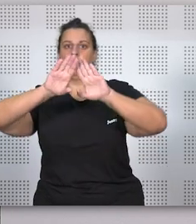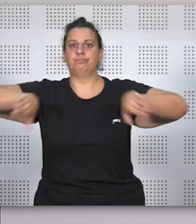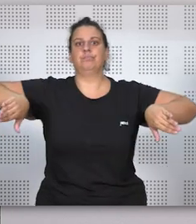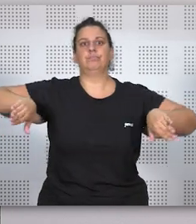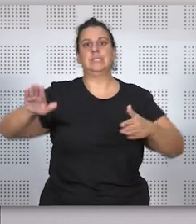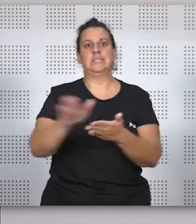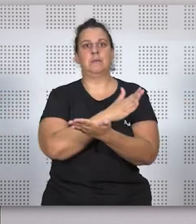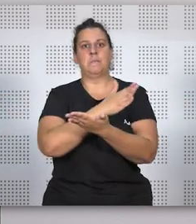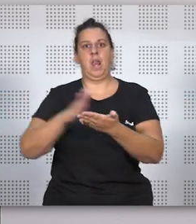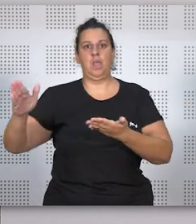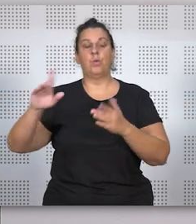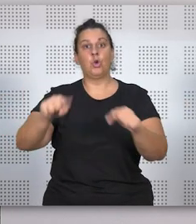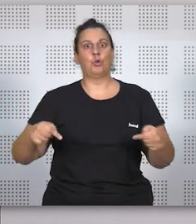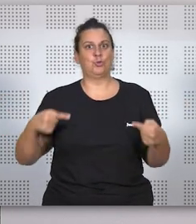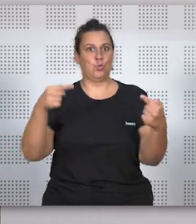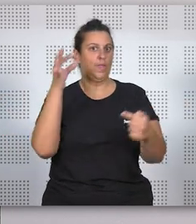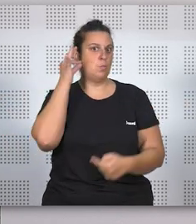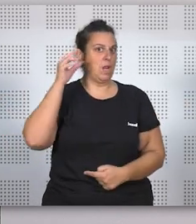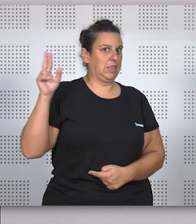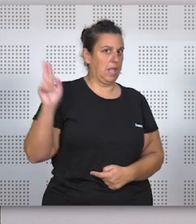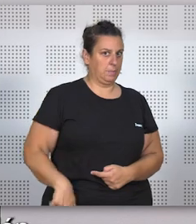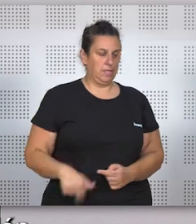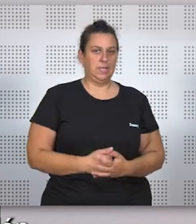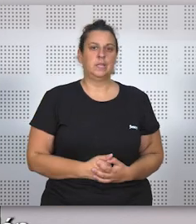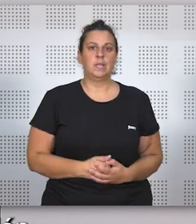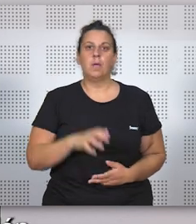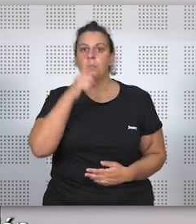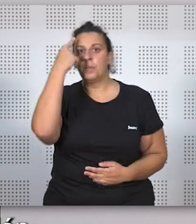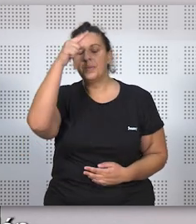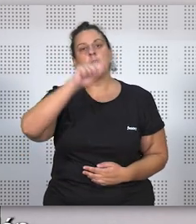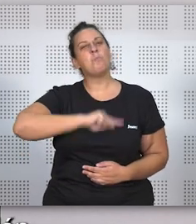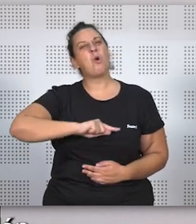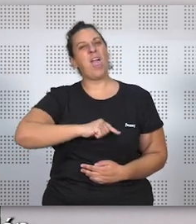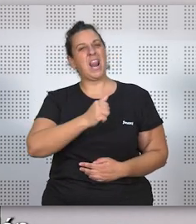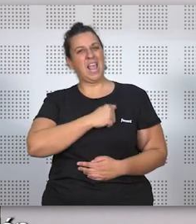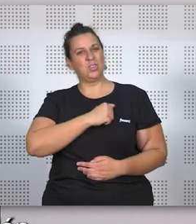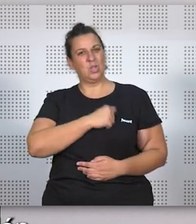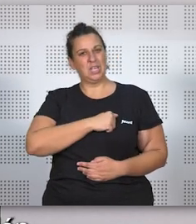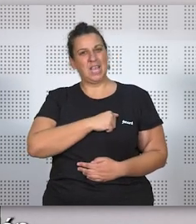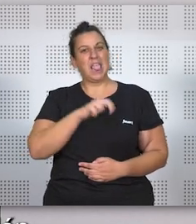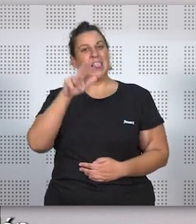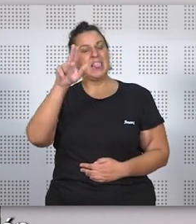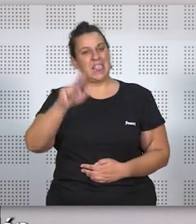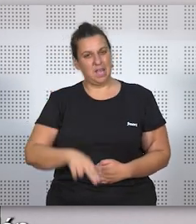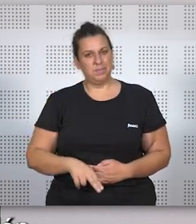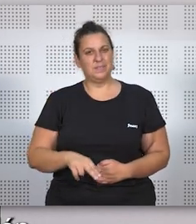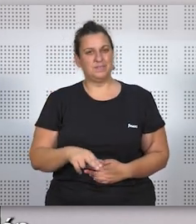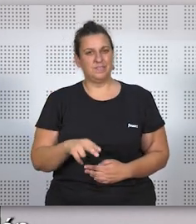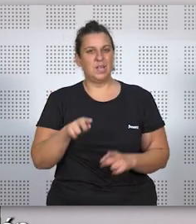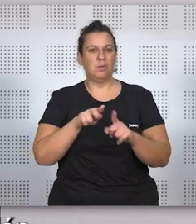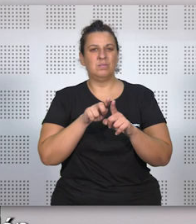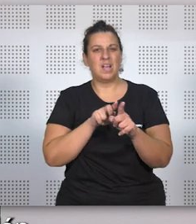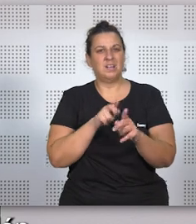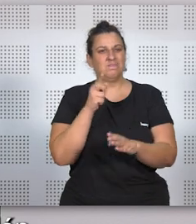bastante, tiene repercusiones para la mujer, porque bueno, ya sabemos que la moral católica también había contribuido